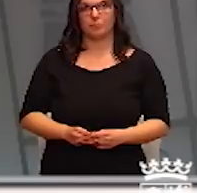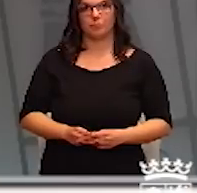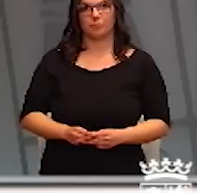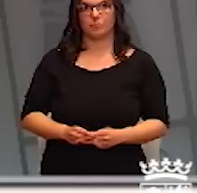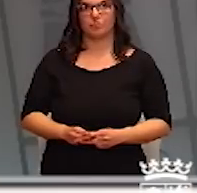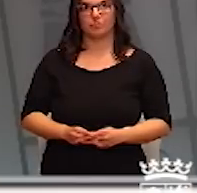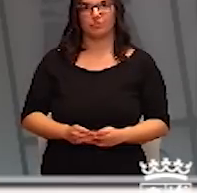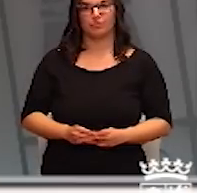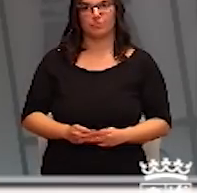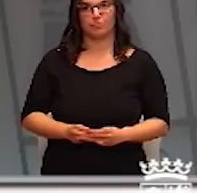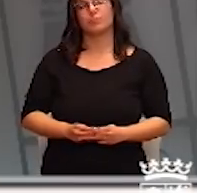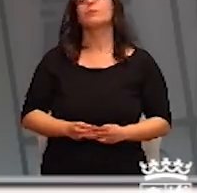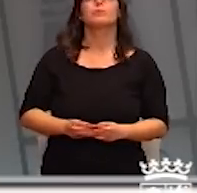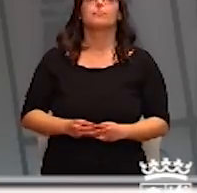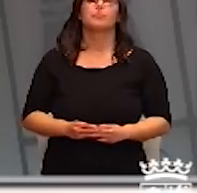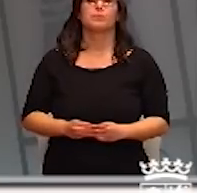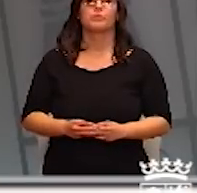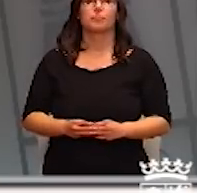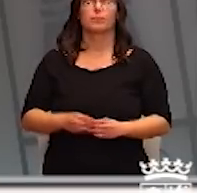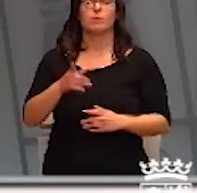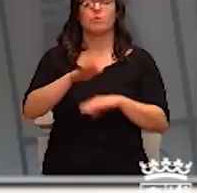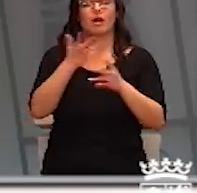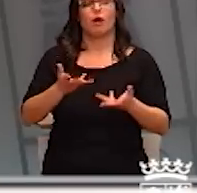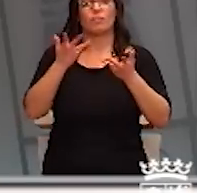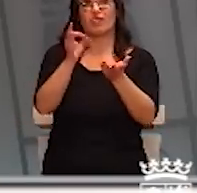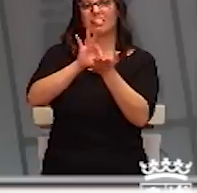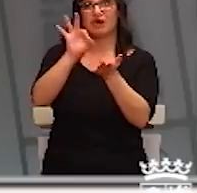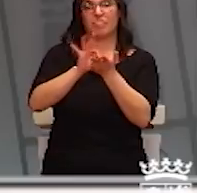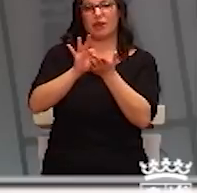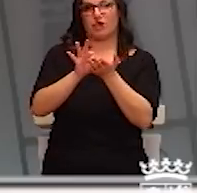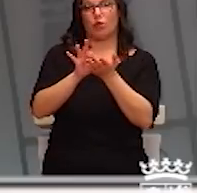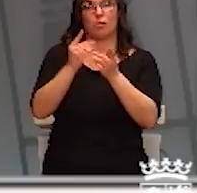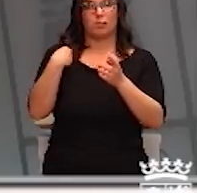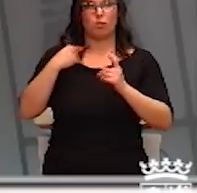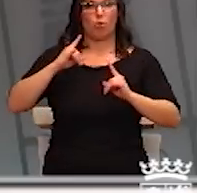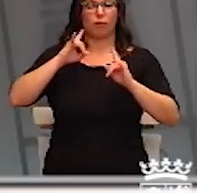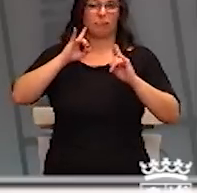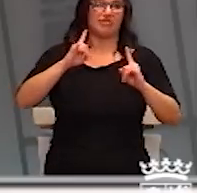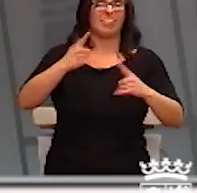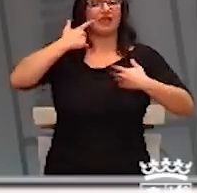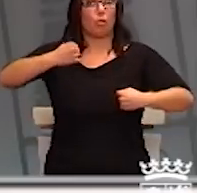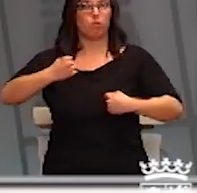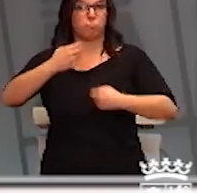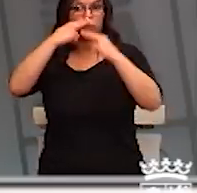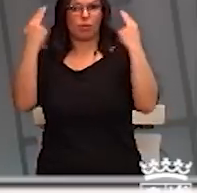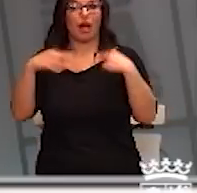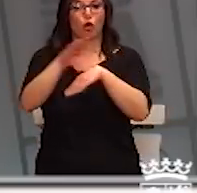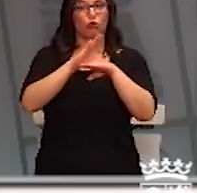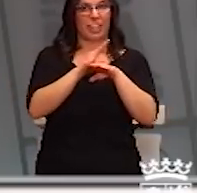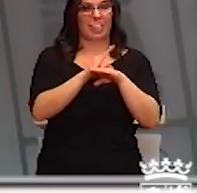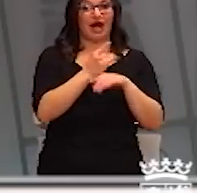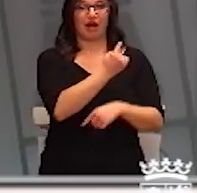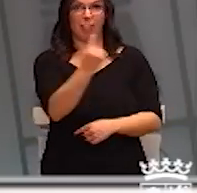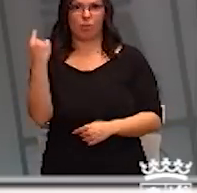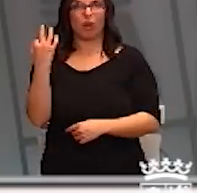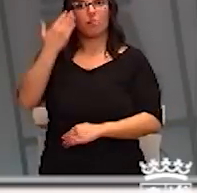Con la finalidad de identificar la prestación esencial de los servicios en situación de alerta a salud pública seccional, cada consejería deberá definir en un plazo máximo